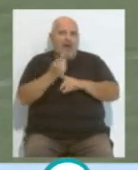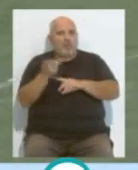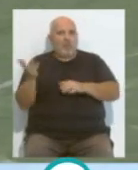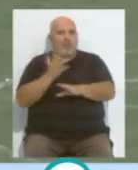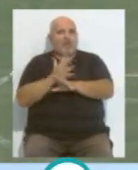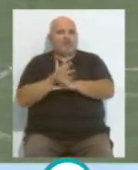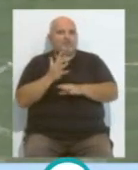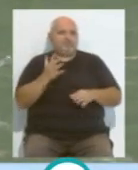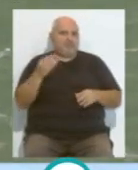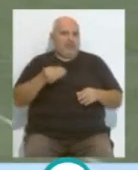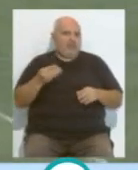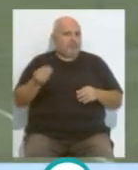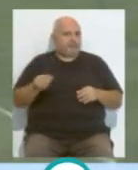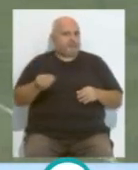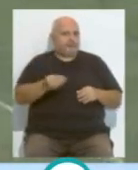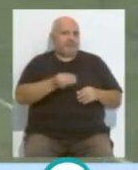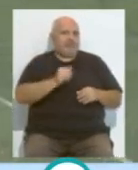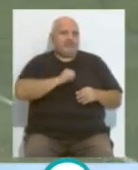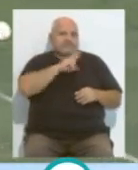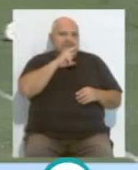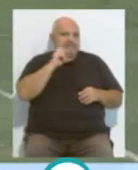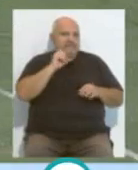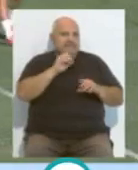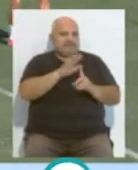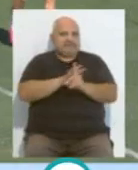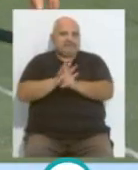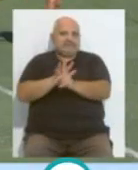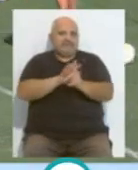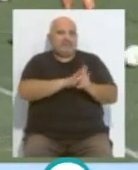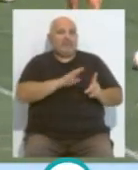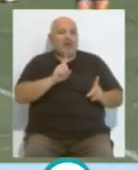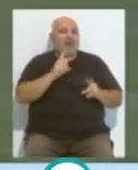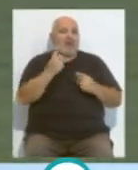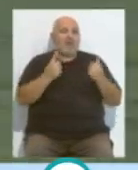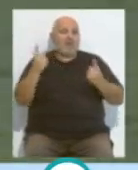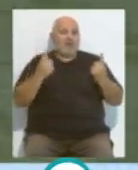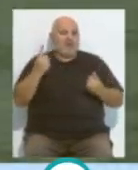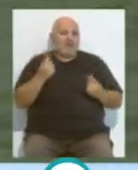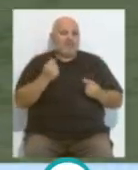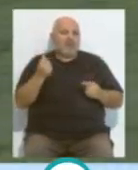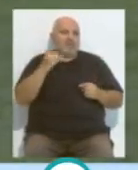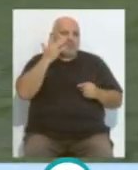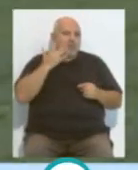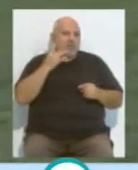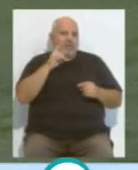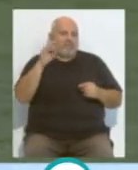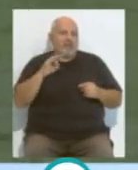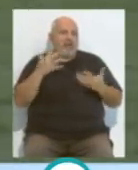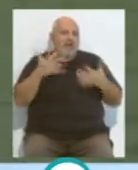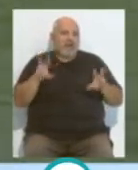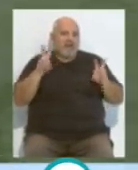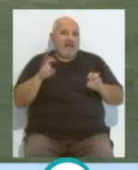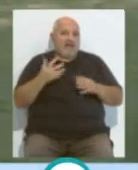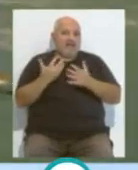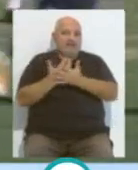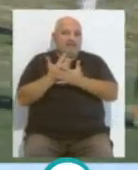que lo están haciendo genial, pero no está coincidiendo ningún chico de canterano, canterano al 100%, excepto los casos estos